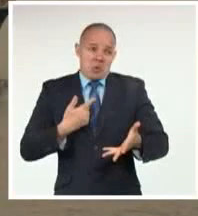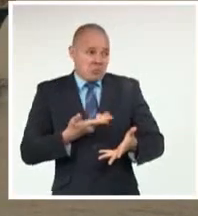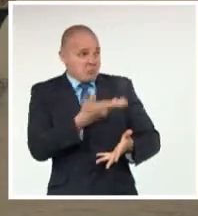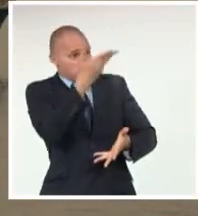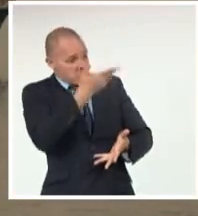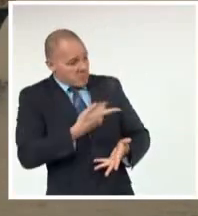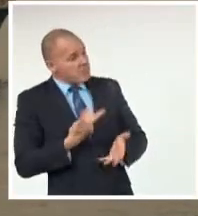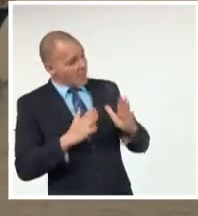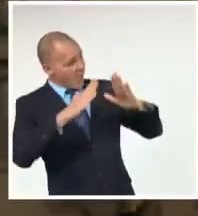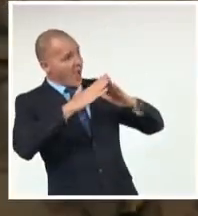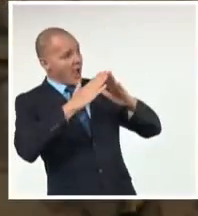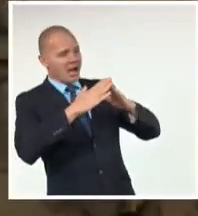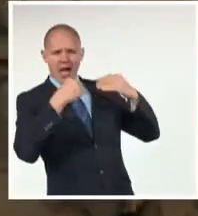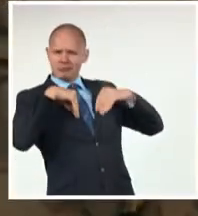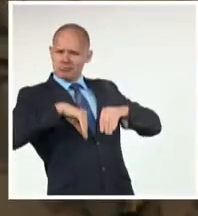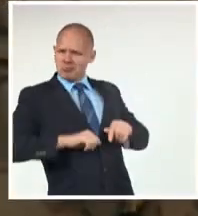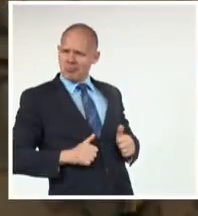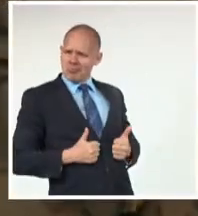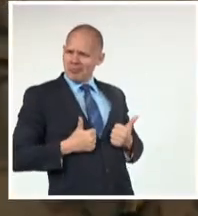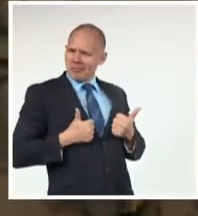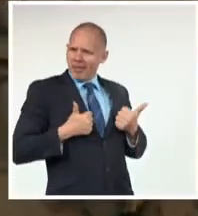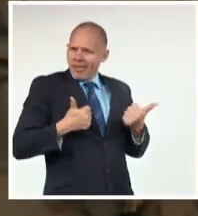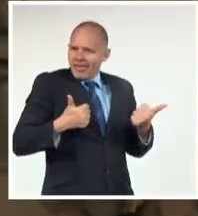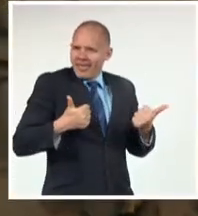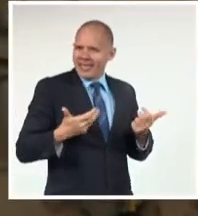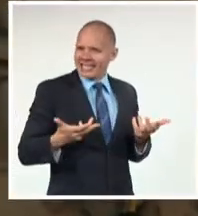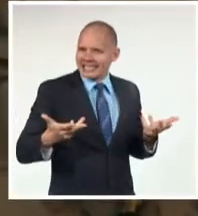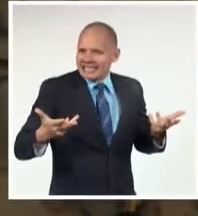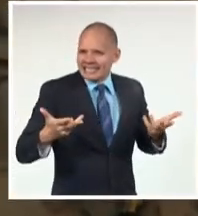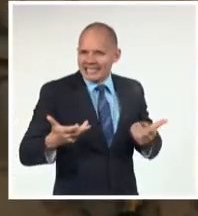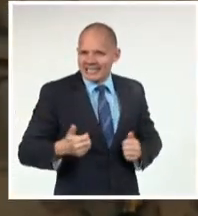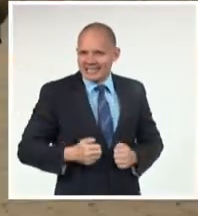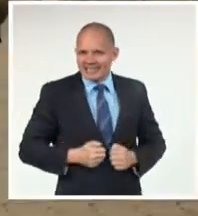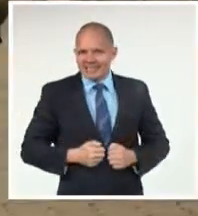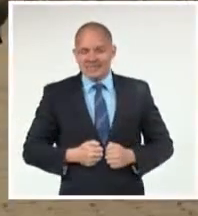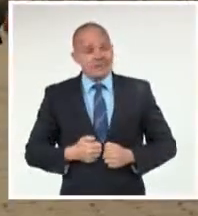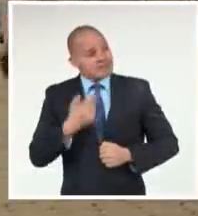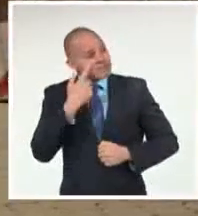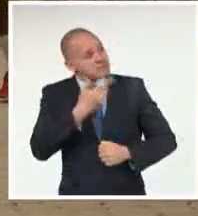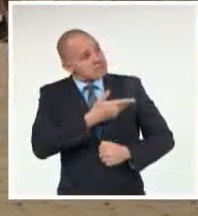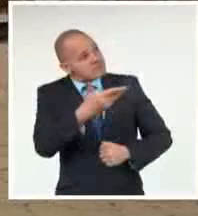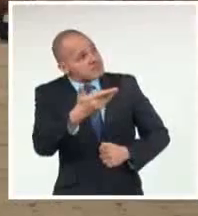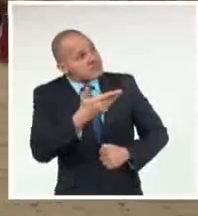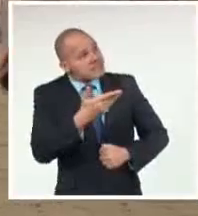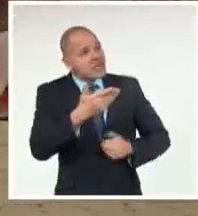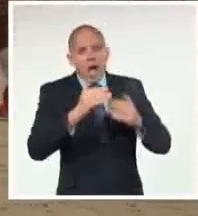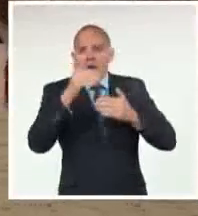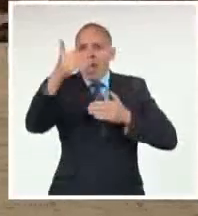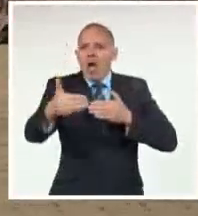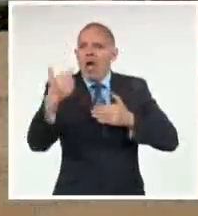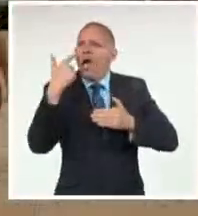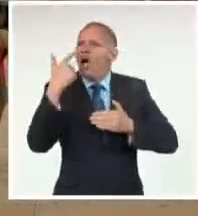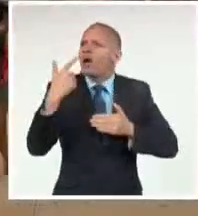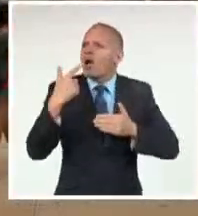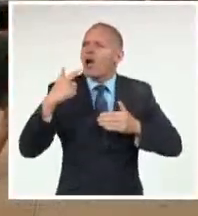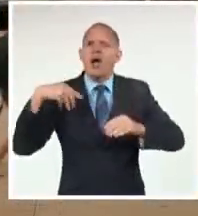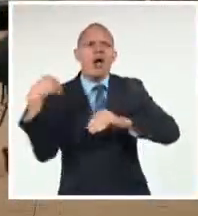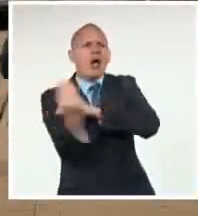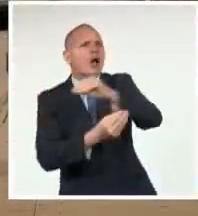siento contento Hay cambios Que mi casa